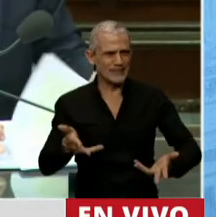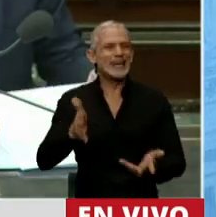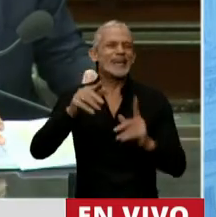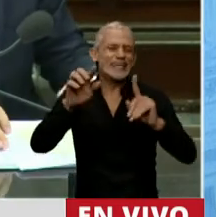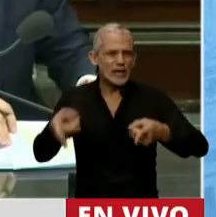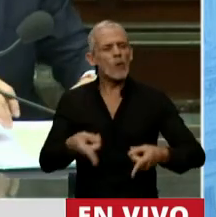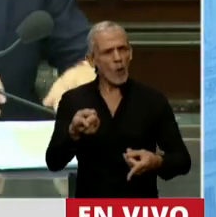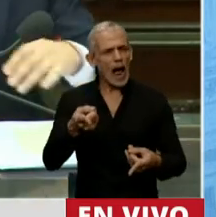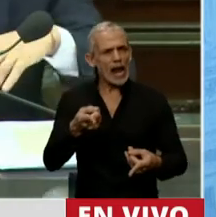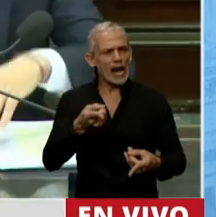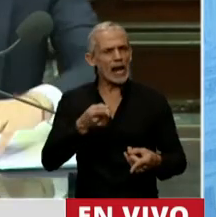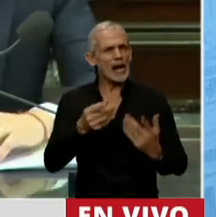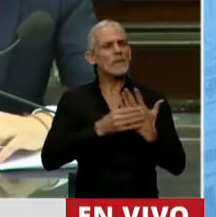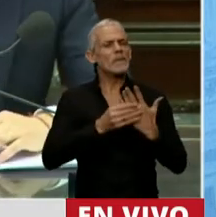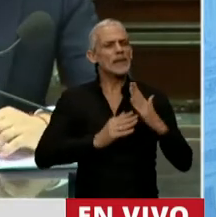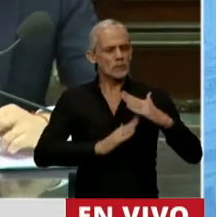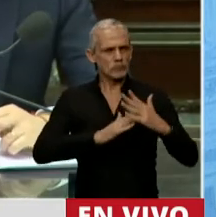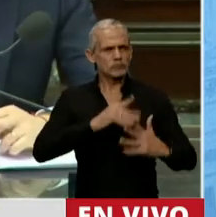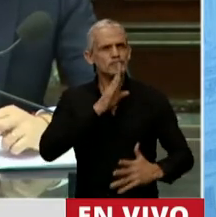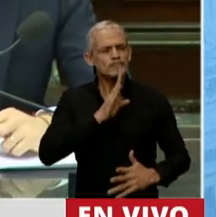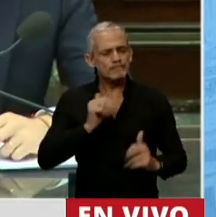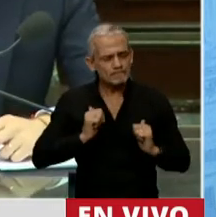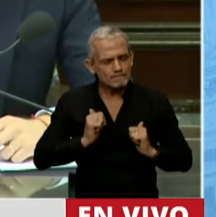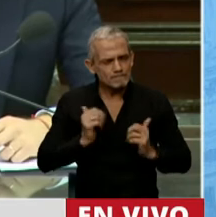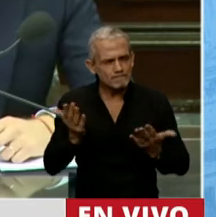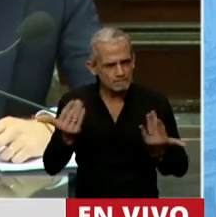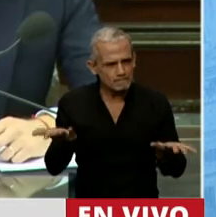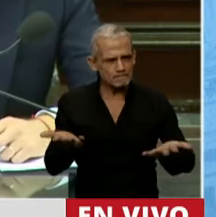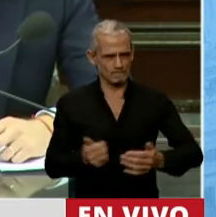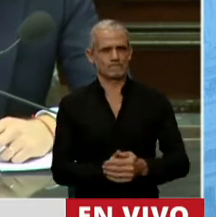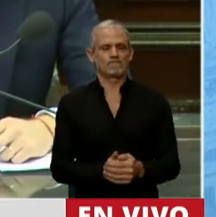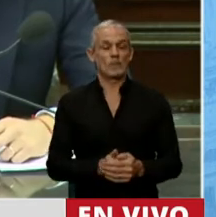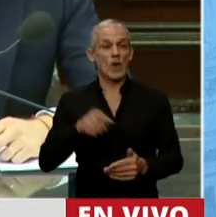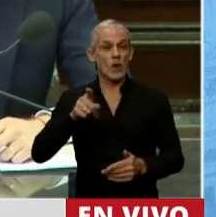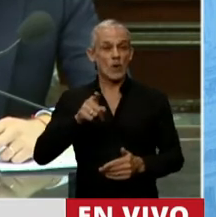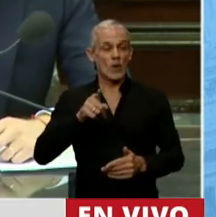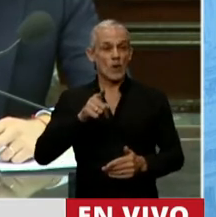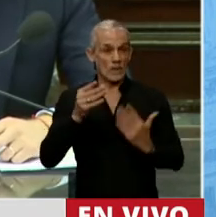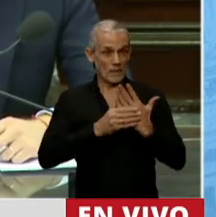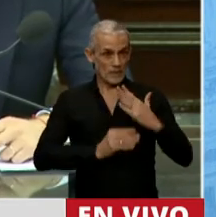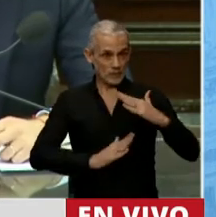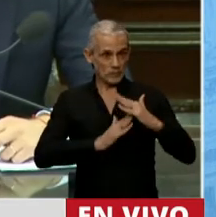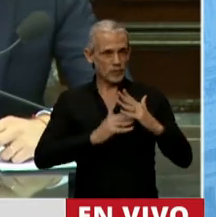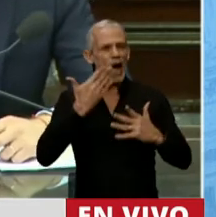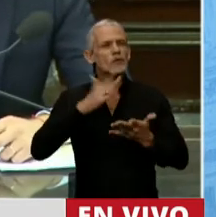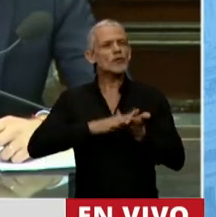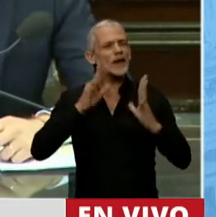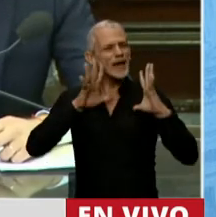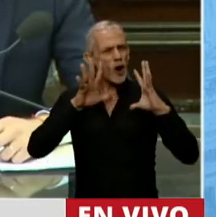tenido la suficiente paciencia para escucharlas. Quiero decir que cuando él habló del odio,